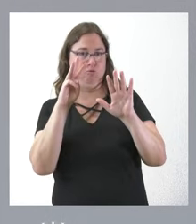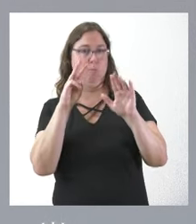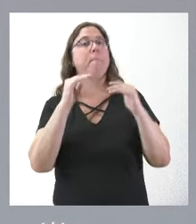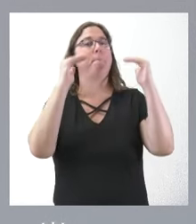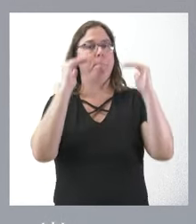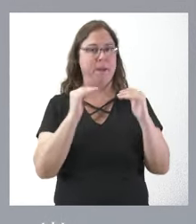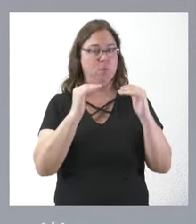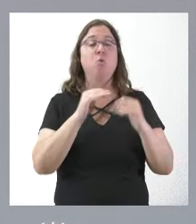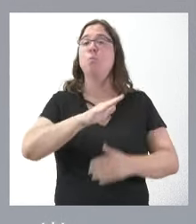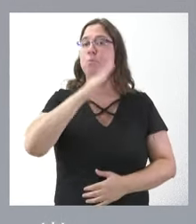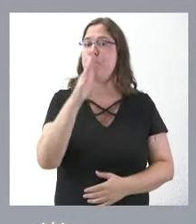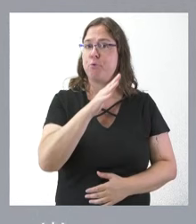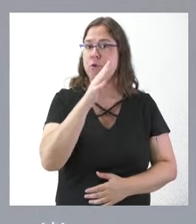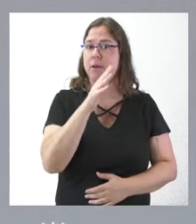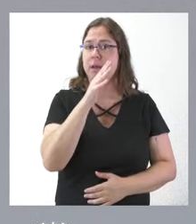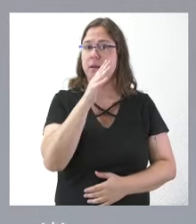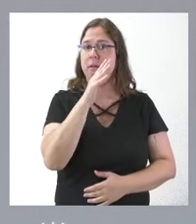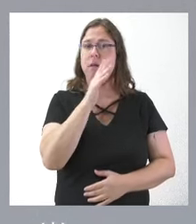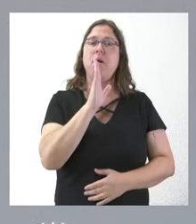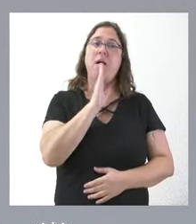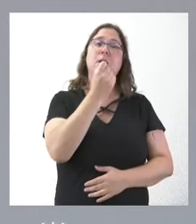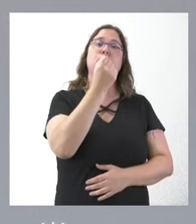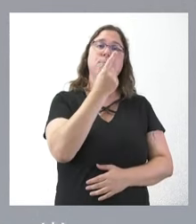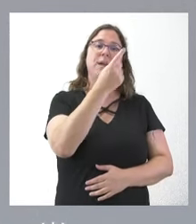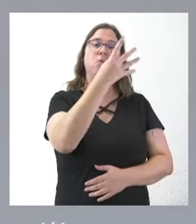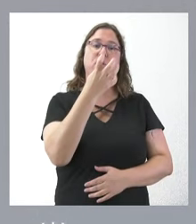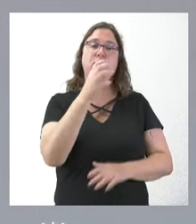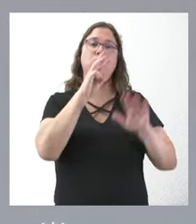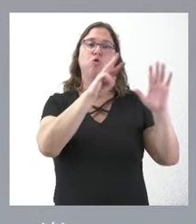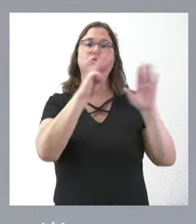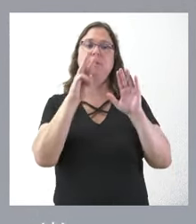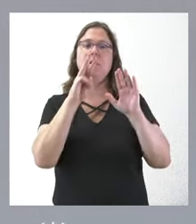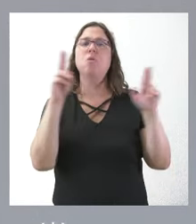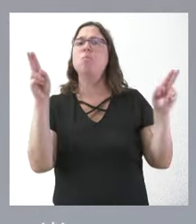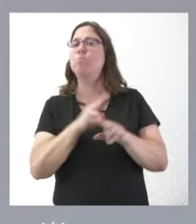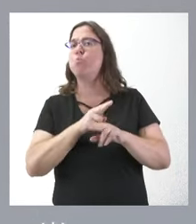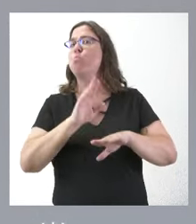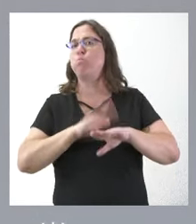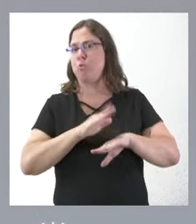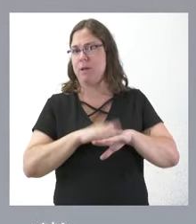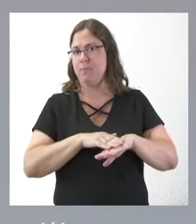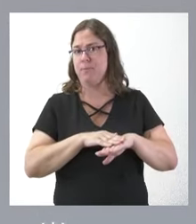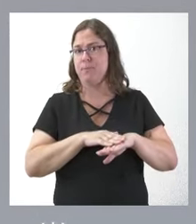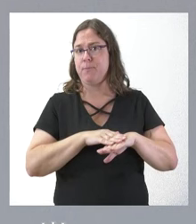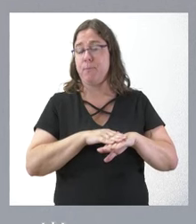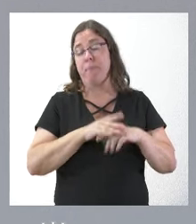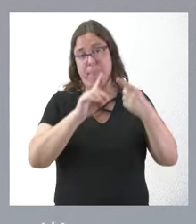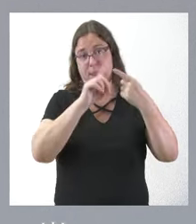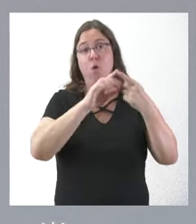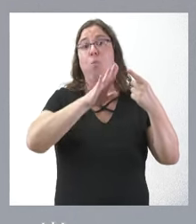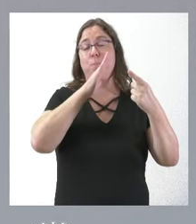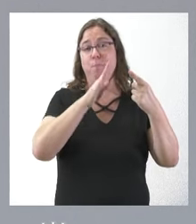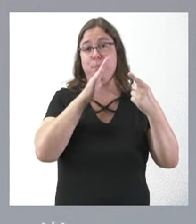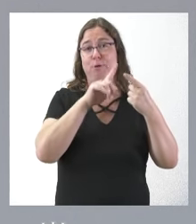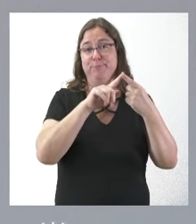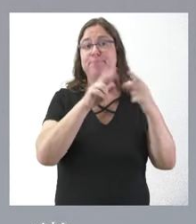¿Por qué se ha producido esta supresión de estos 1.488 puestos? Pues, en primer lugar, se han suprimido aquellos